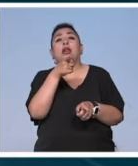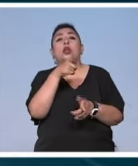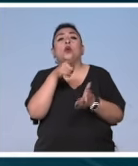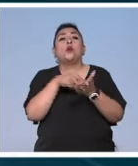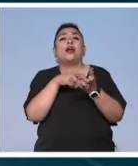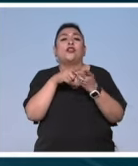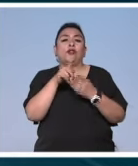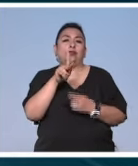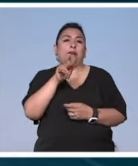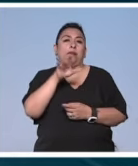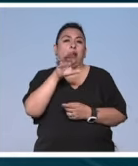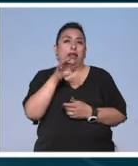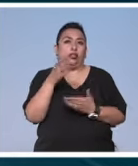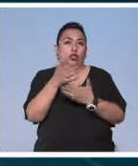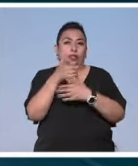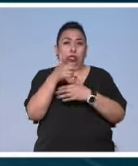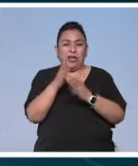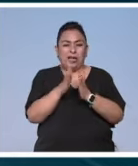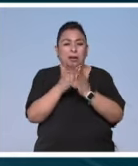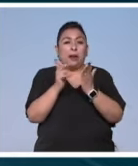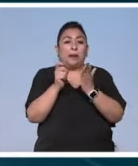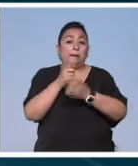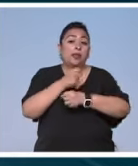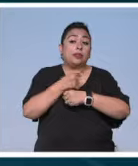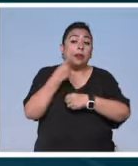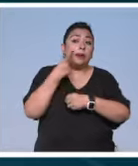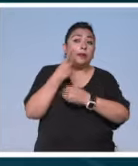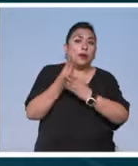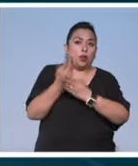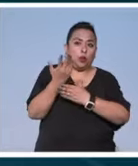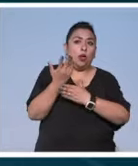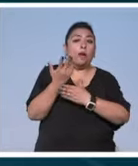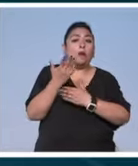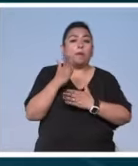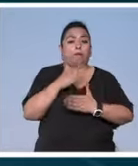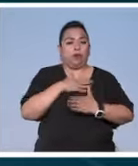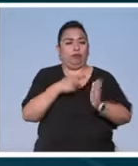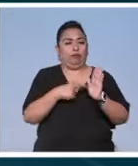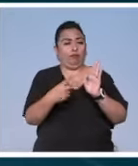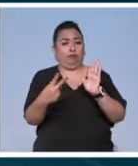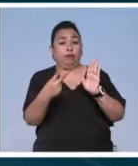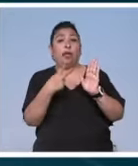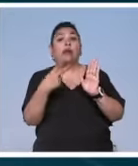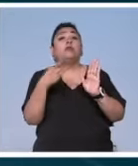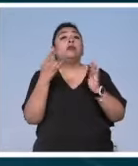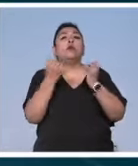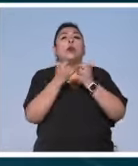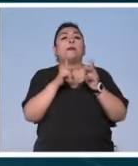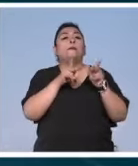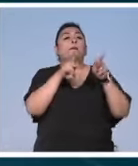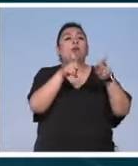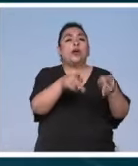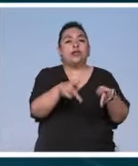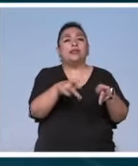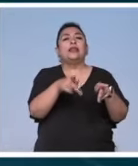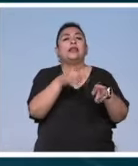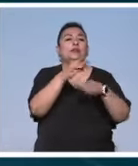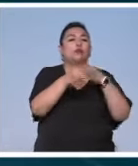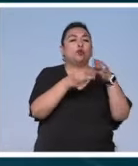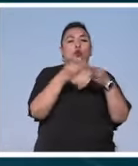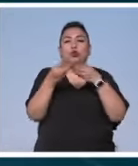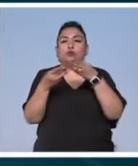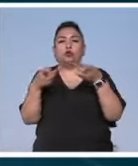nacional los libros son ventanas para mirar lo nuevo y para mostrar lo nuestro también son puentes para transitar